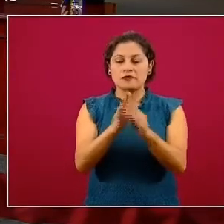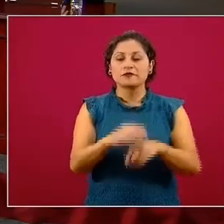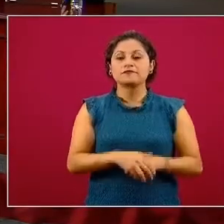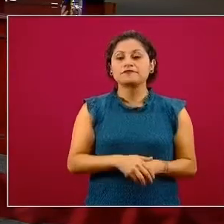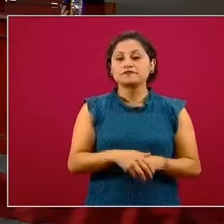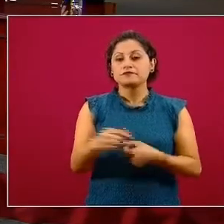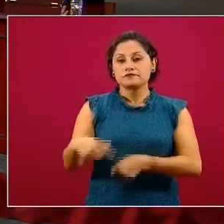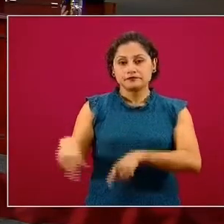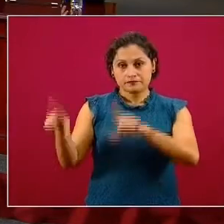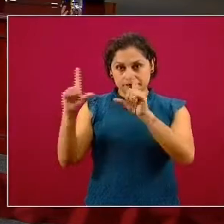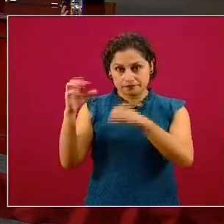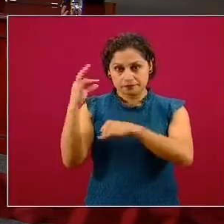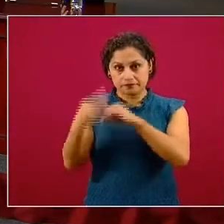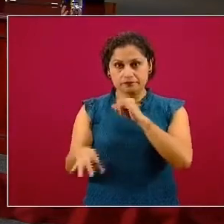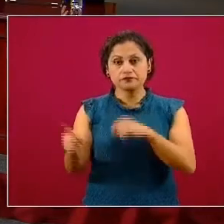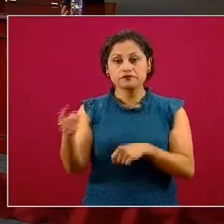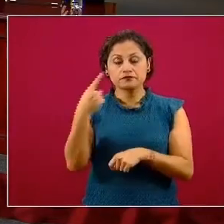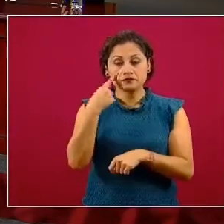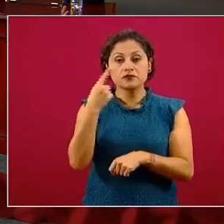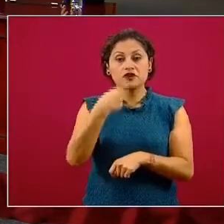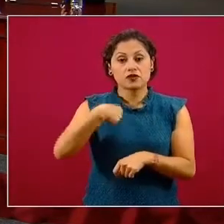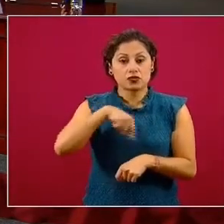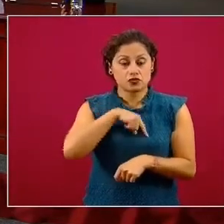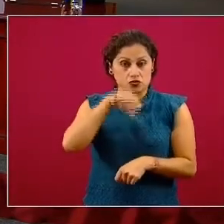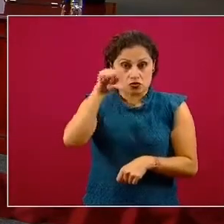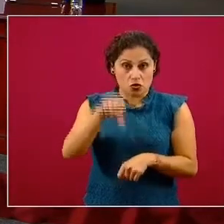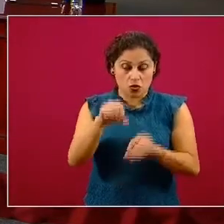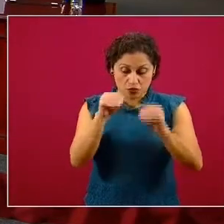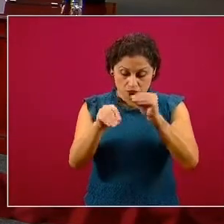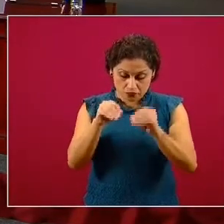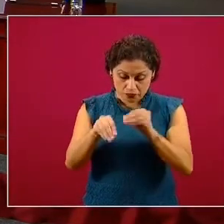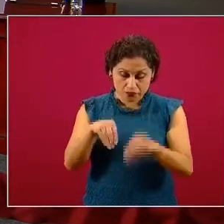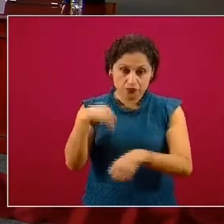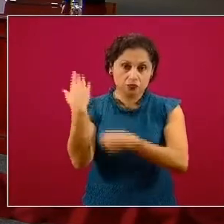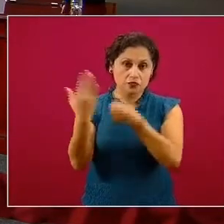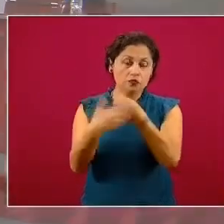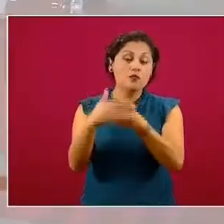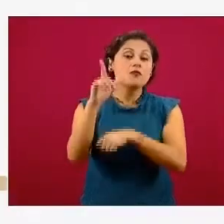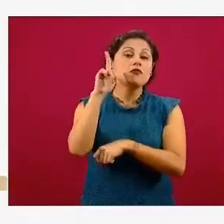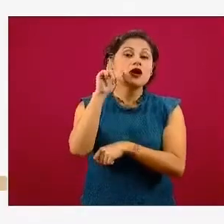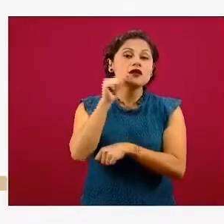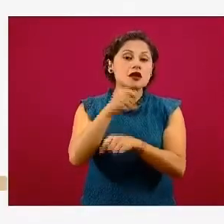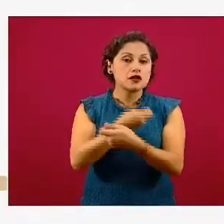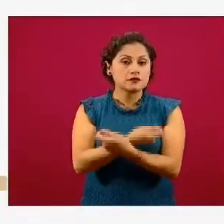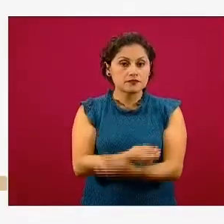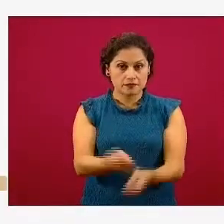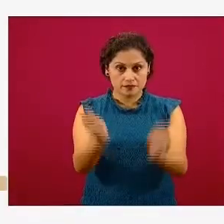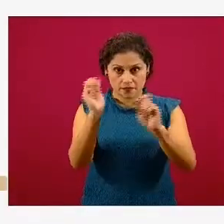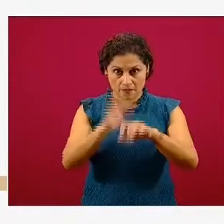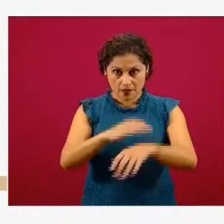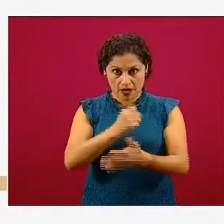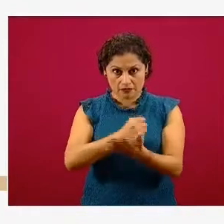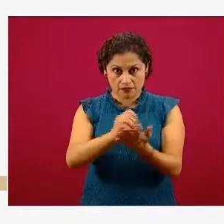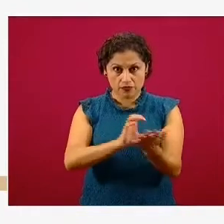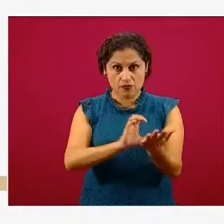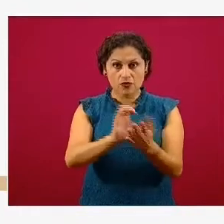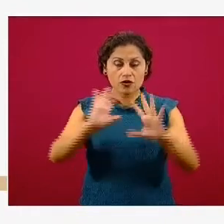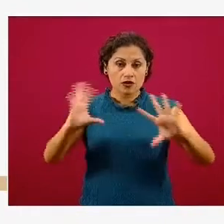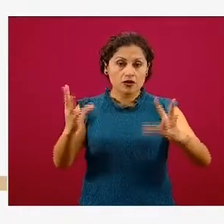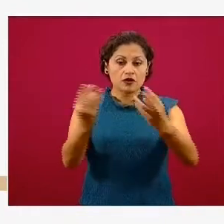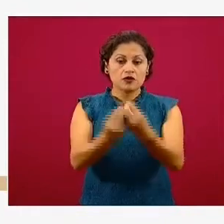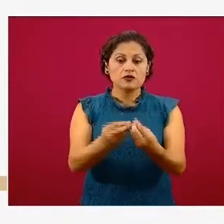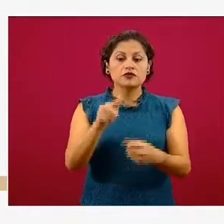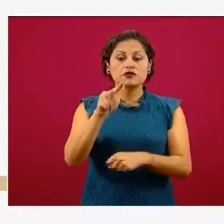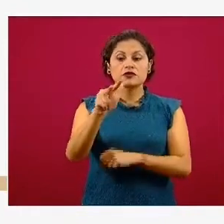que tengo es la programación que estamos haciendo hoy para que los pagos se dispersen mañana, asciende a un total de 18 mil